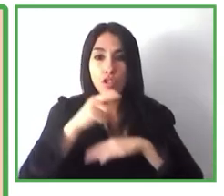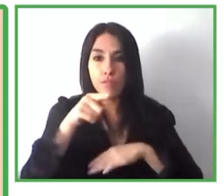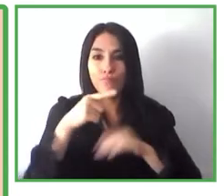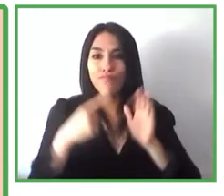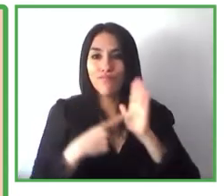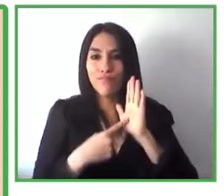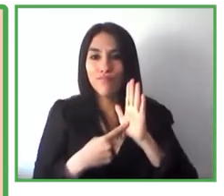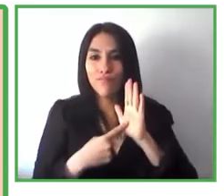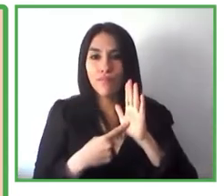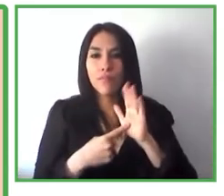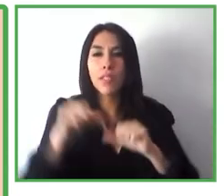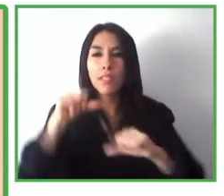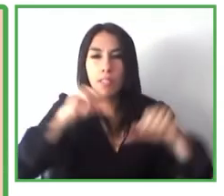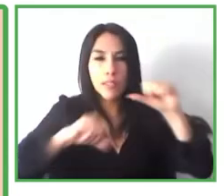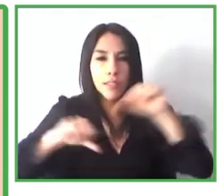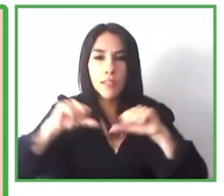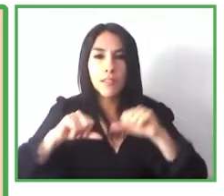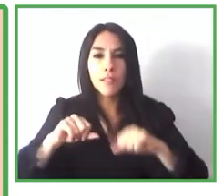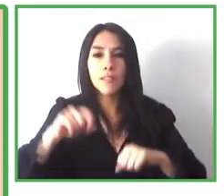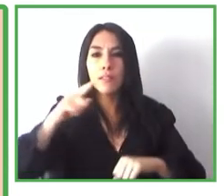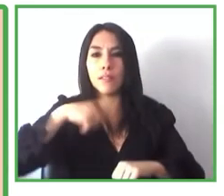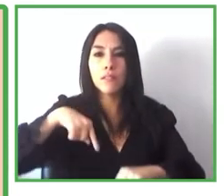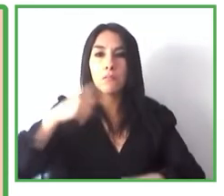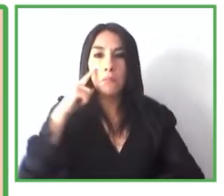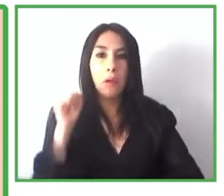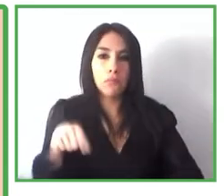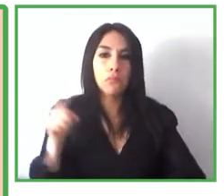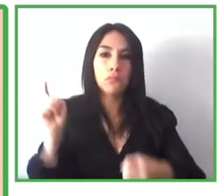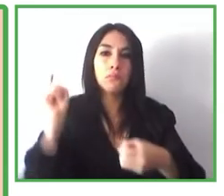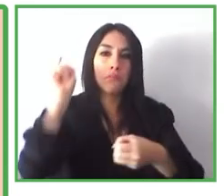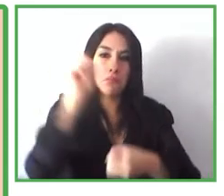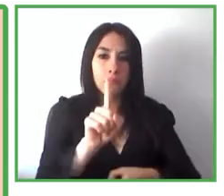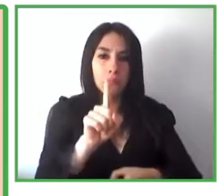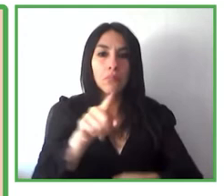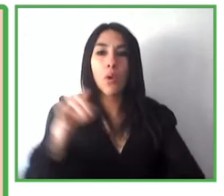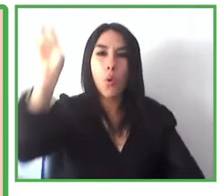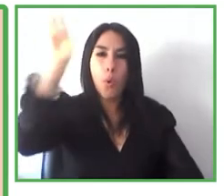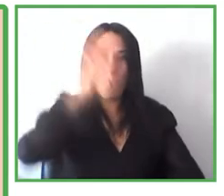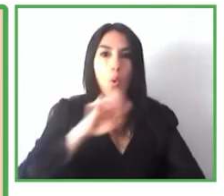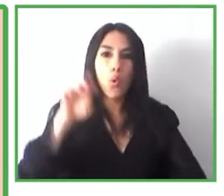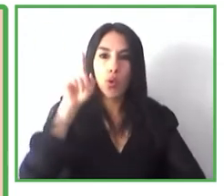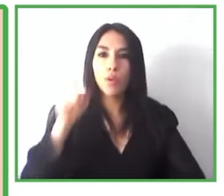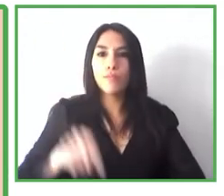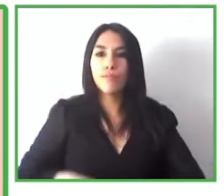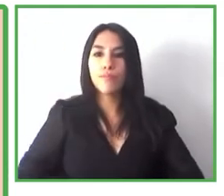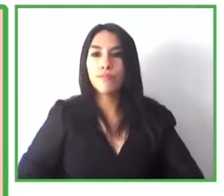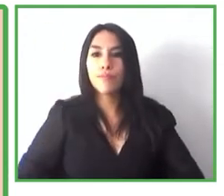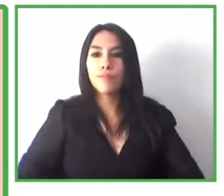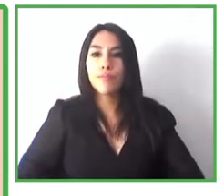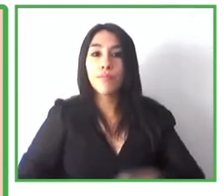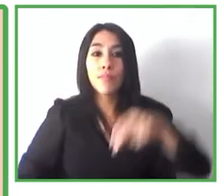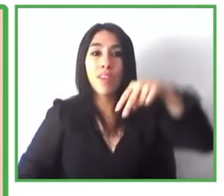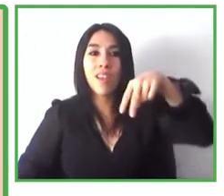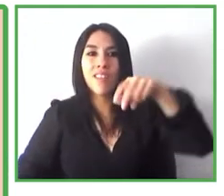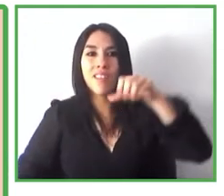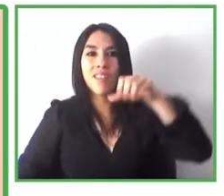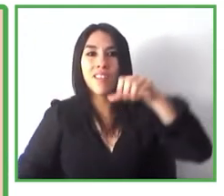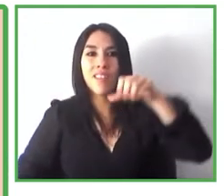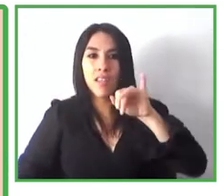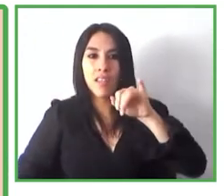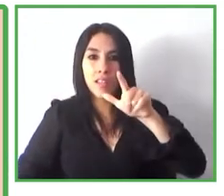de la iniciativa europea promovida por la Comisión Europea The New European Bauhaus donde se está promoviendo la inclusividad del espacio